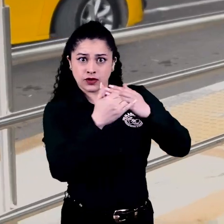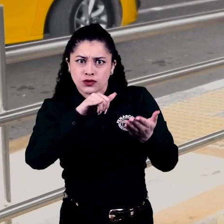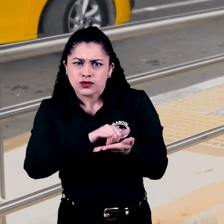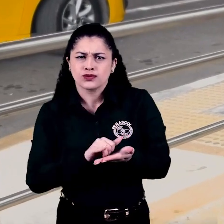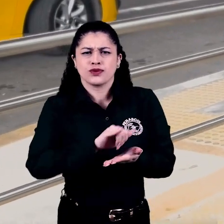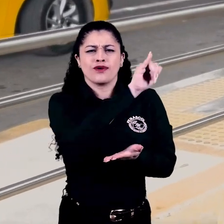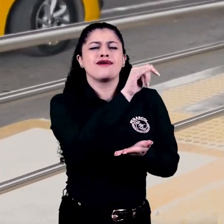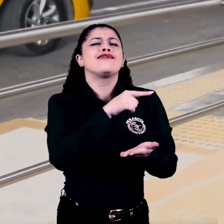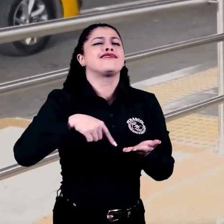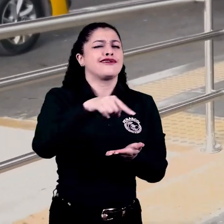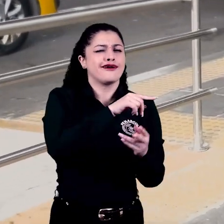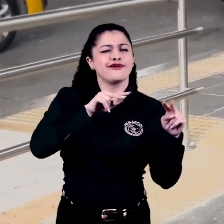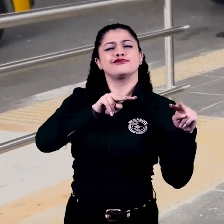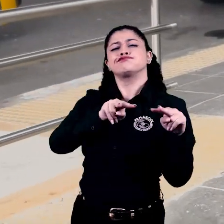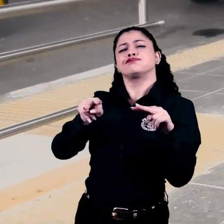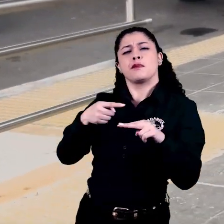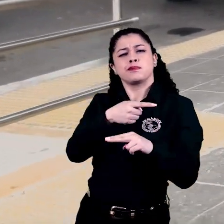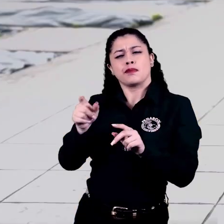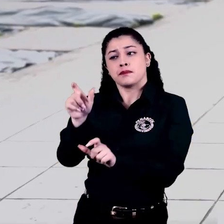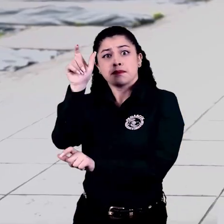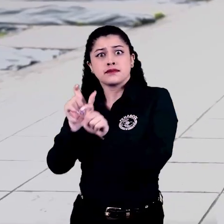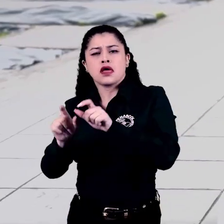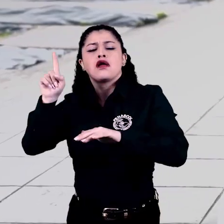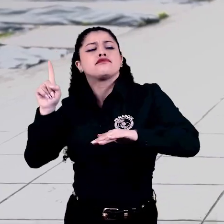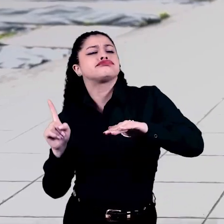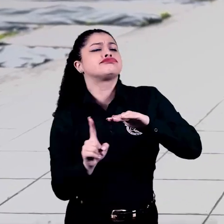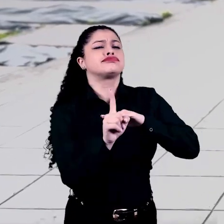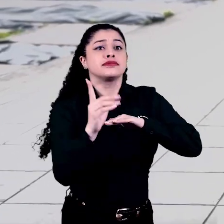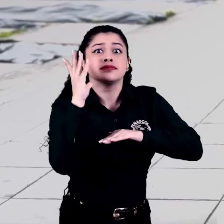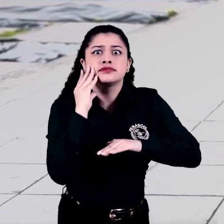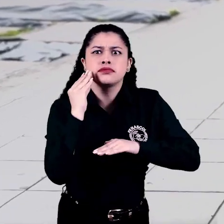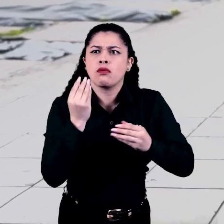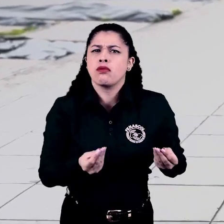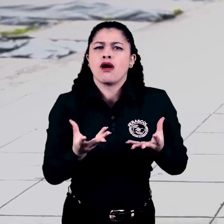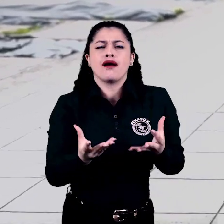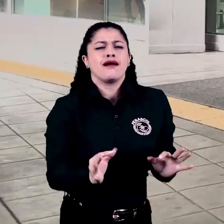En El Dorado tenemos claro que tu experiencia debe estar a otro nivel.